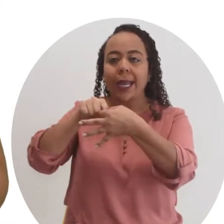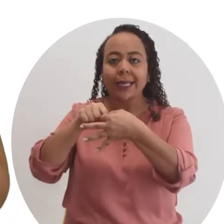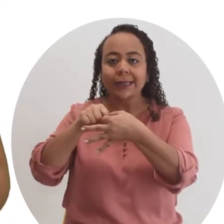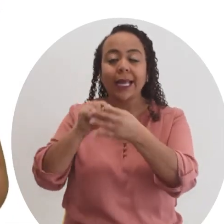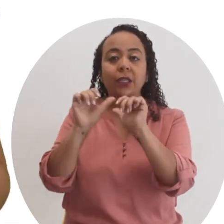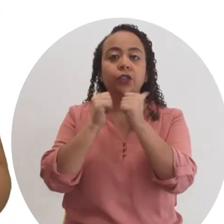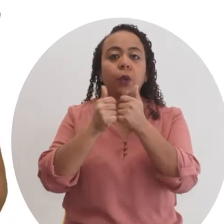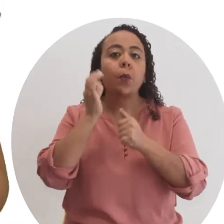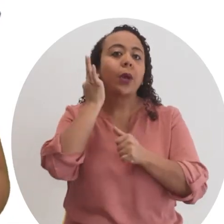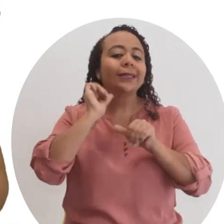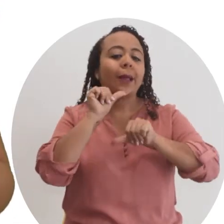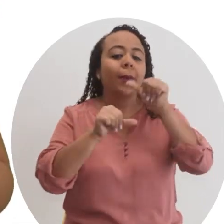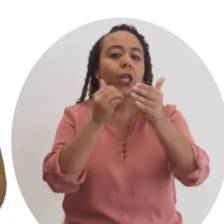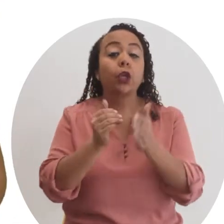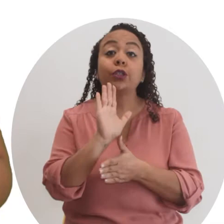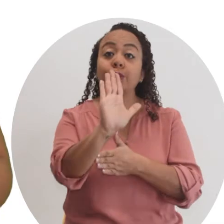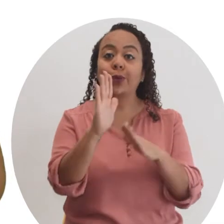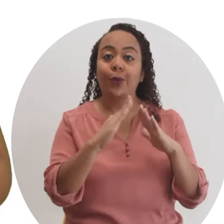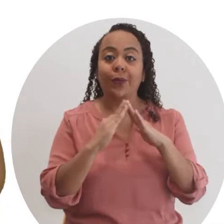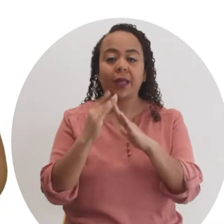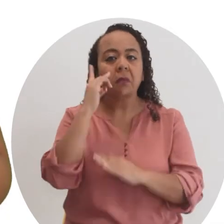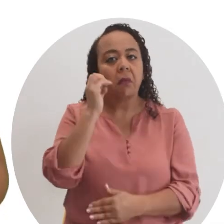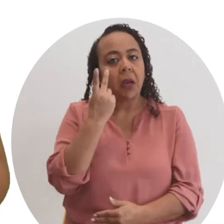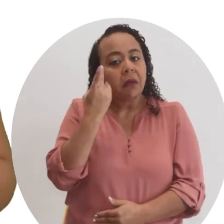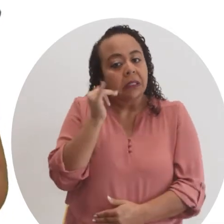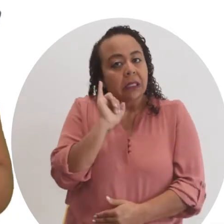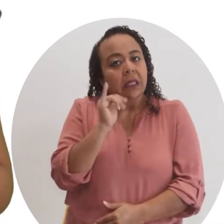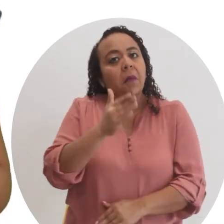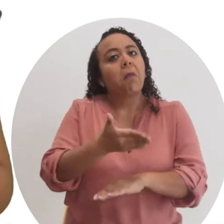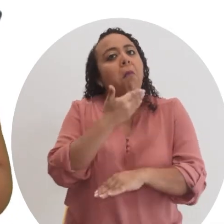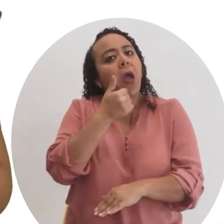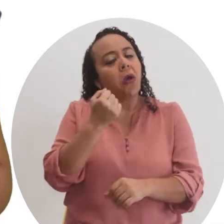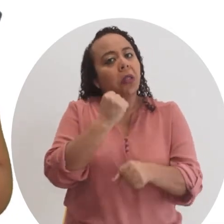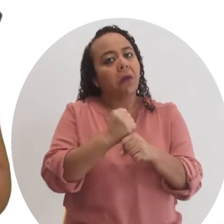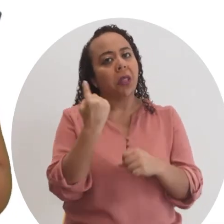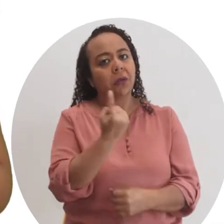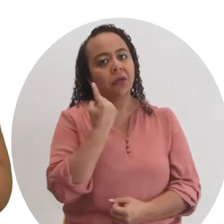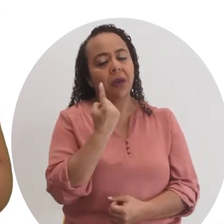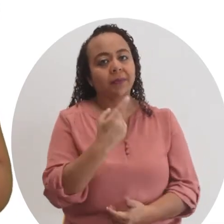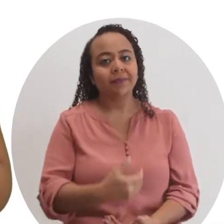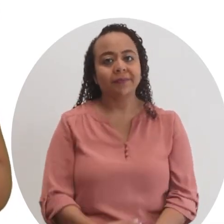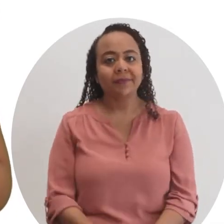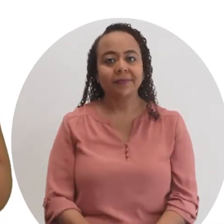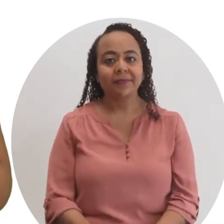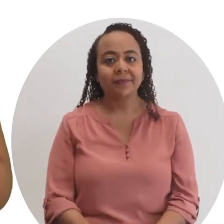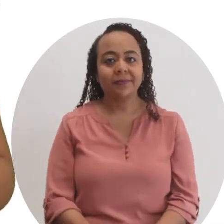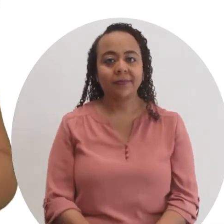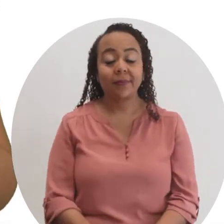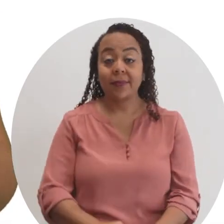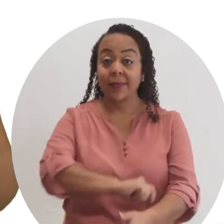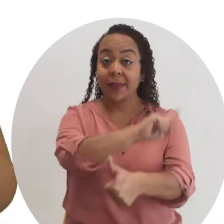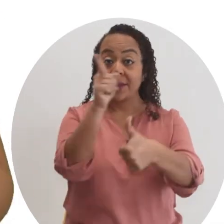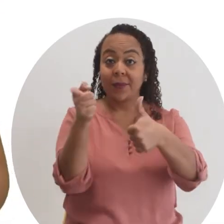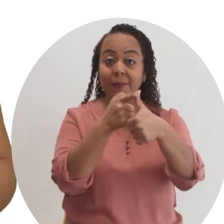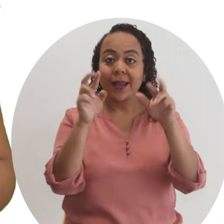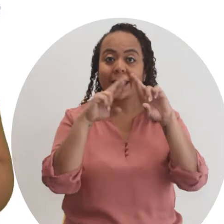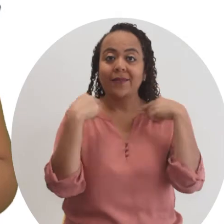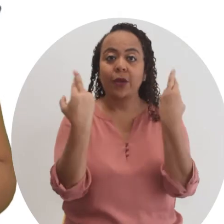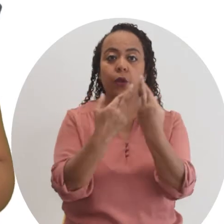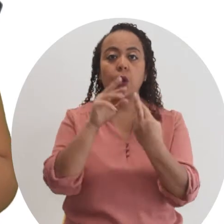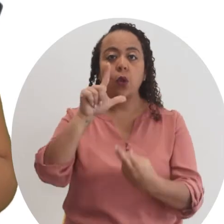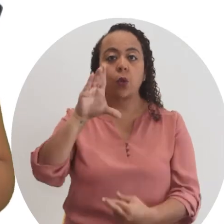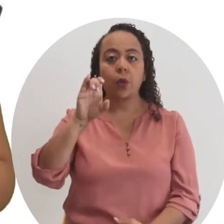una asociación de mujeres emprendedoras de su comunidad para ver si así le iba mejor que trabajando sola. En la primera